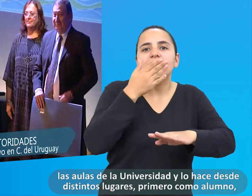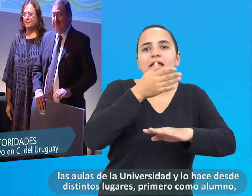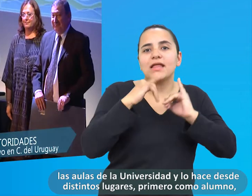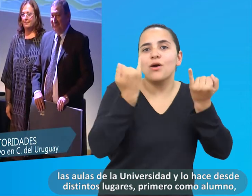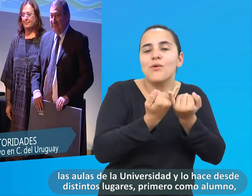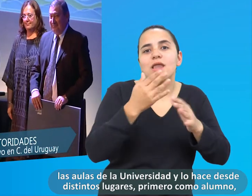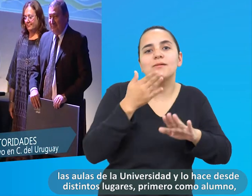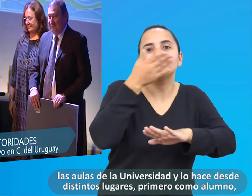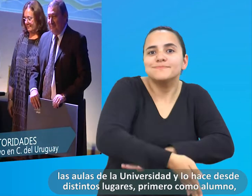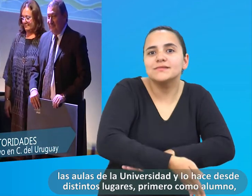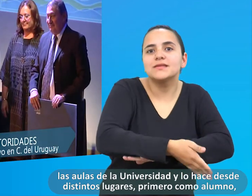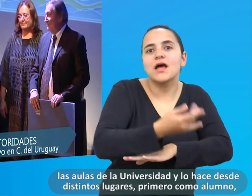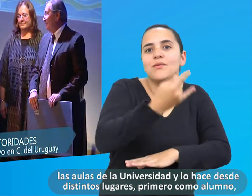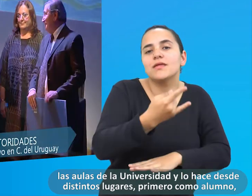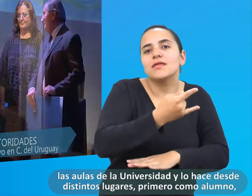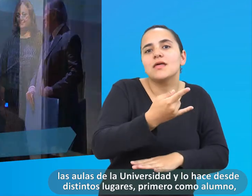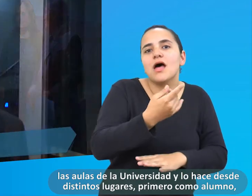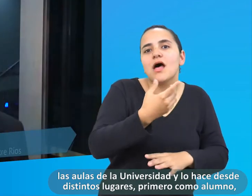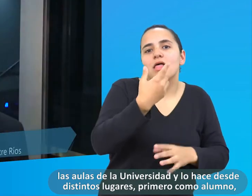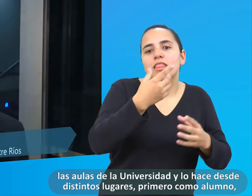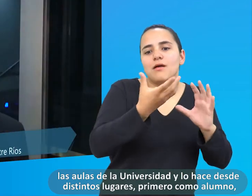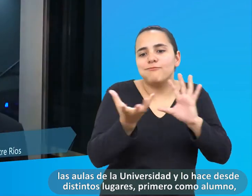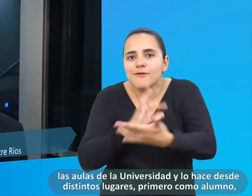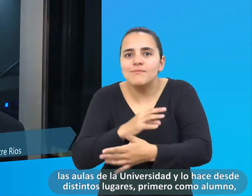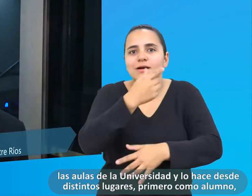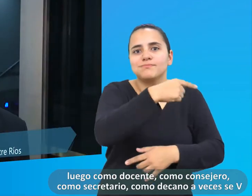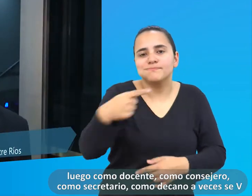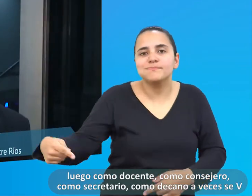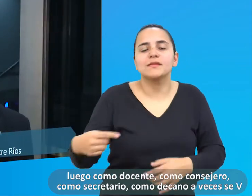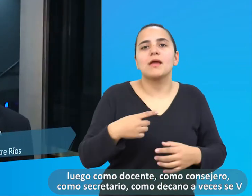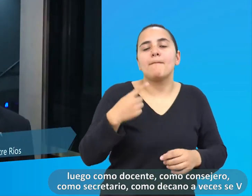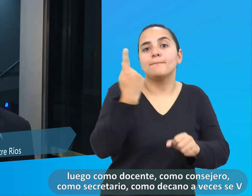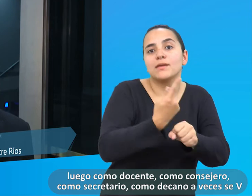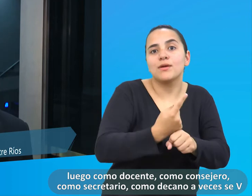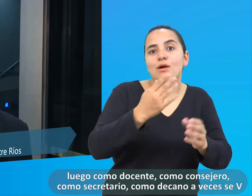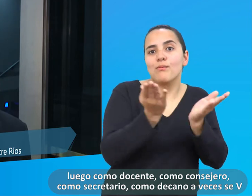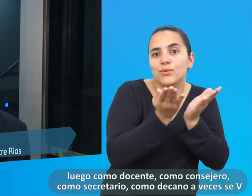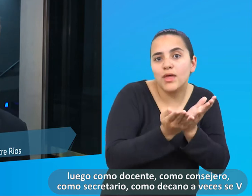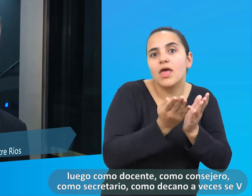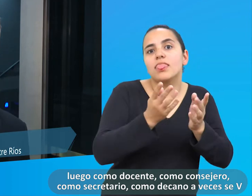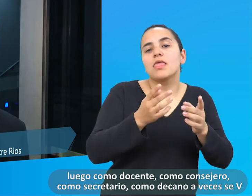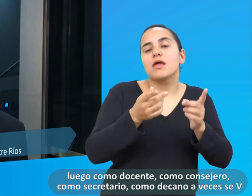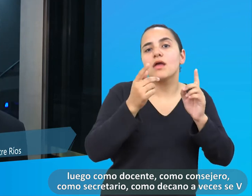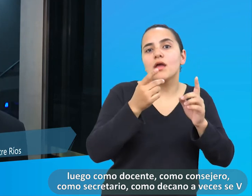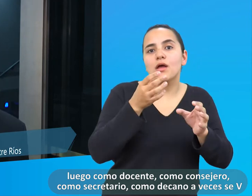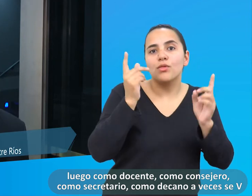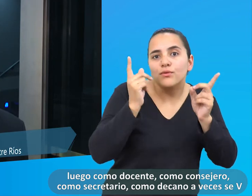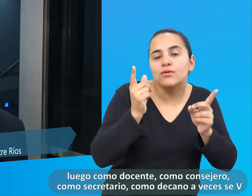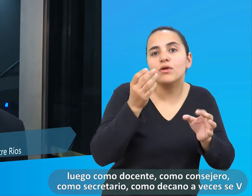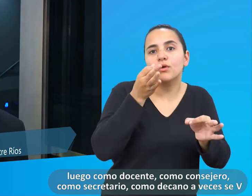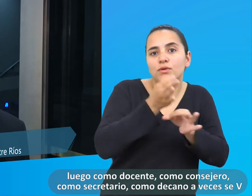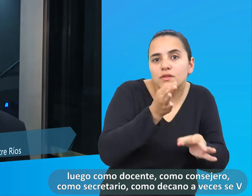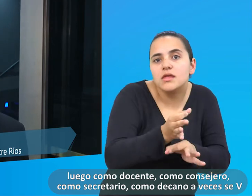universidad y lo hace desde distintos lugares, primero como alumno, luego como docente, como consejero,